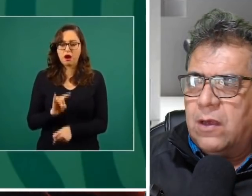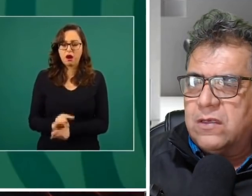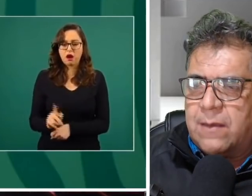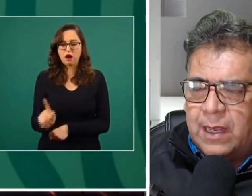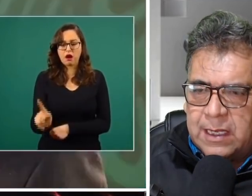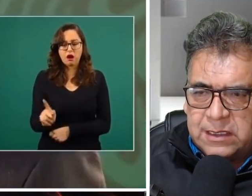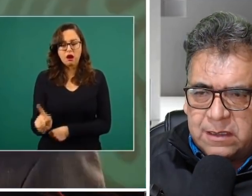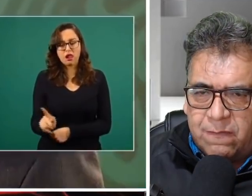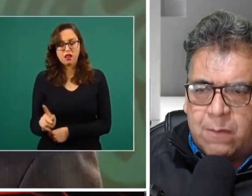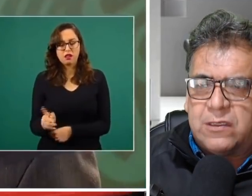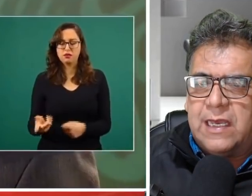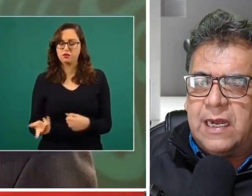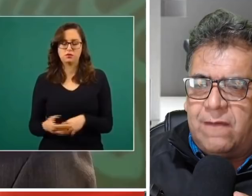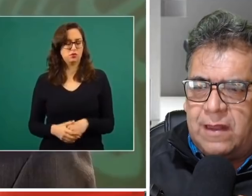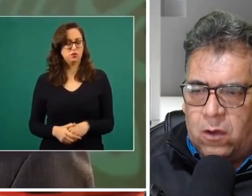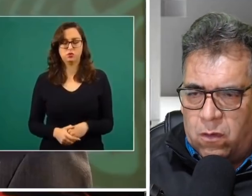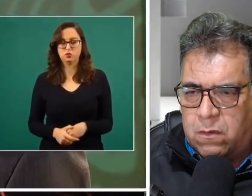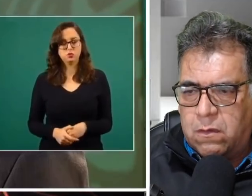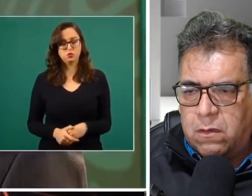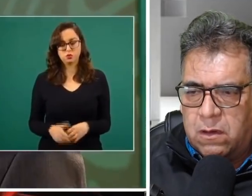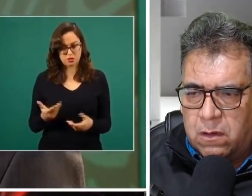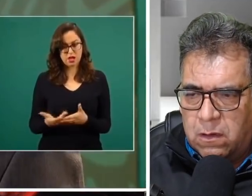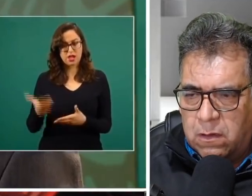Amigos y amigas, vamos a ir al video.